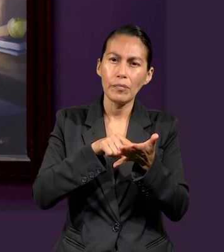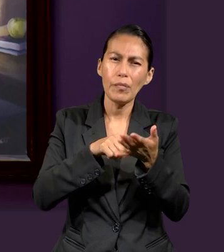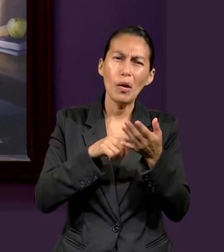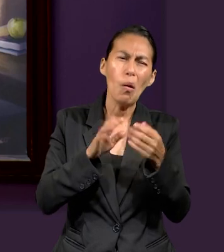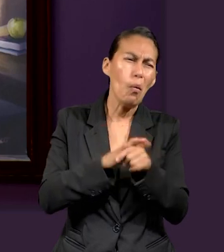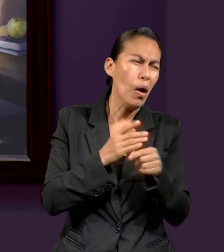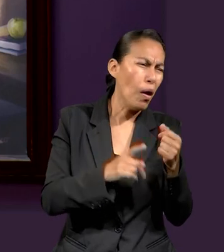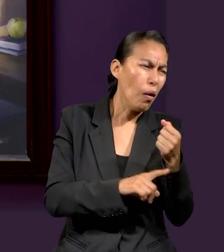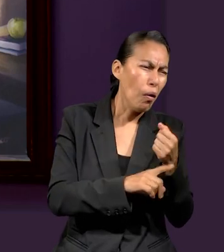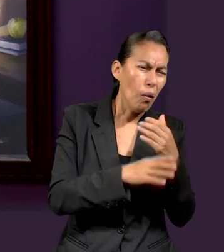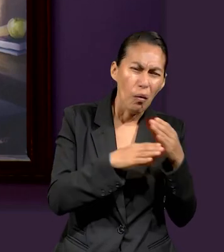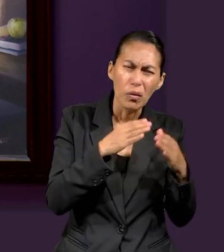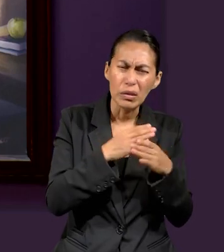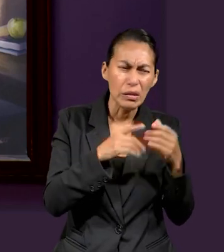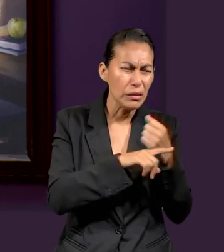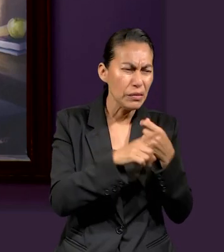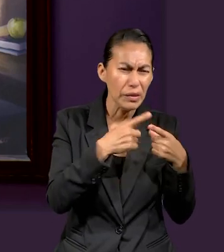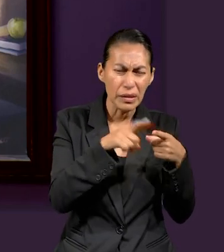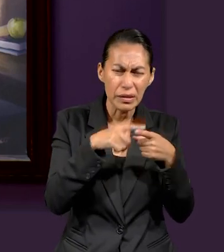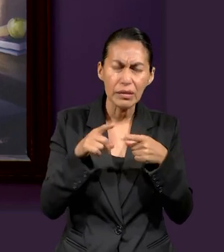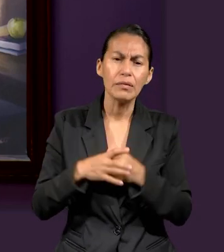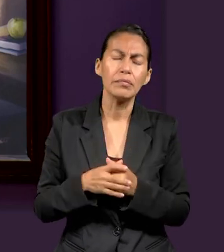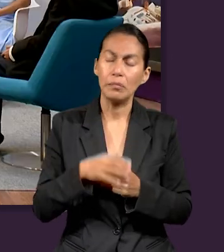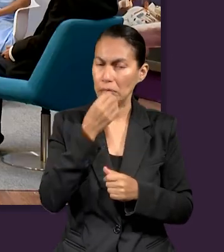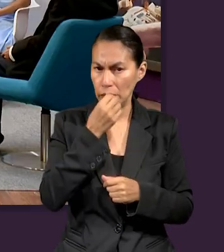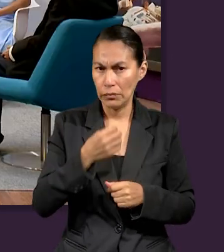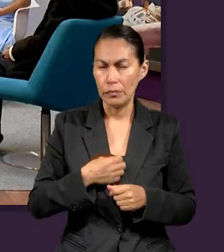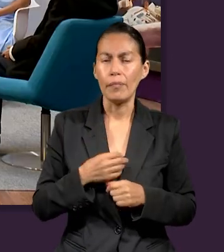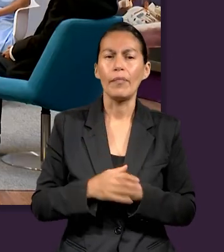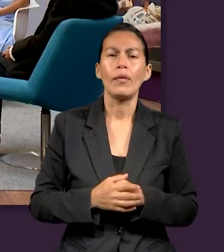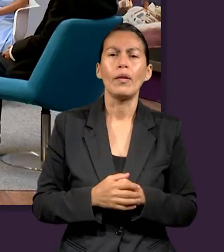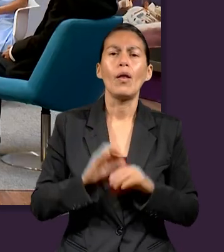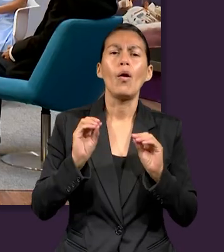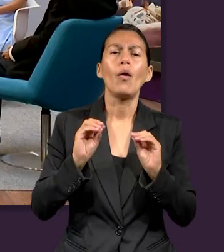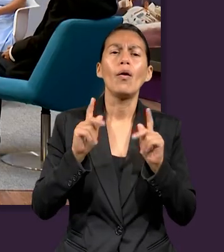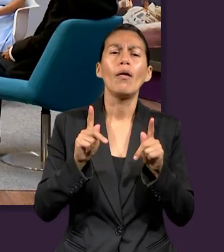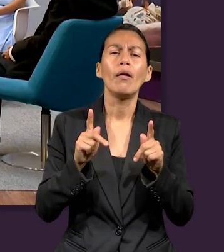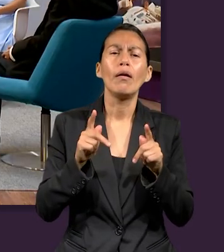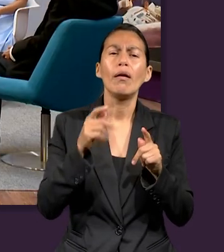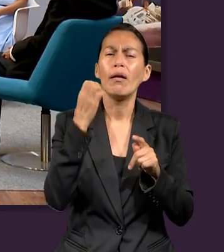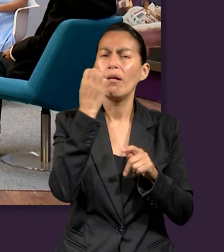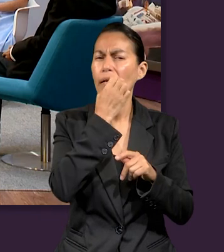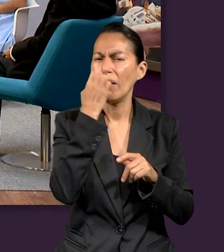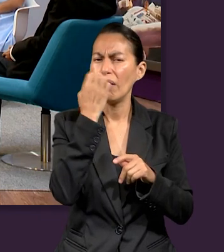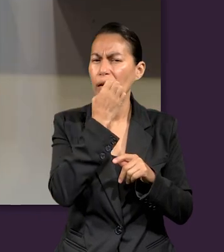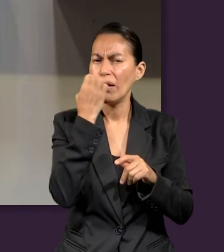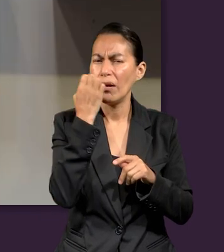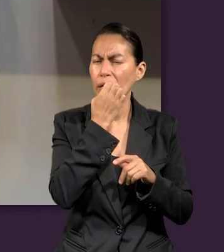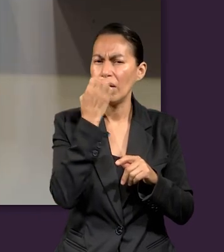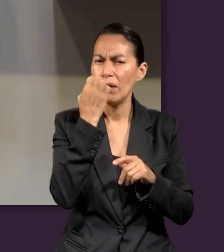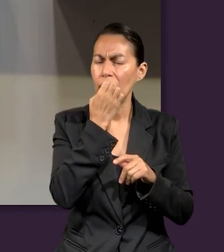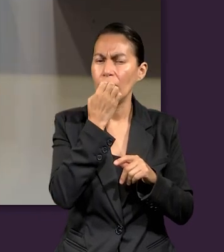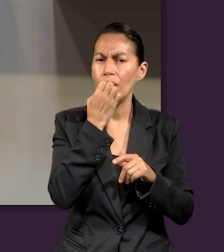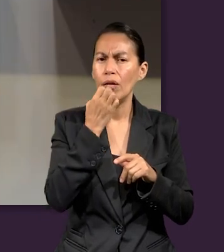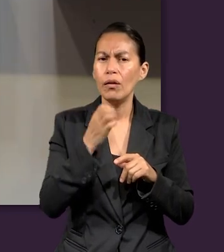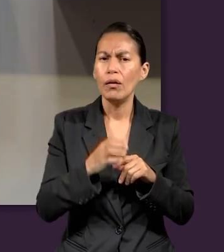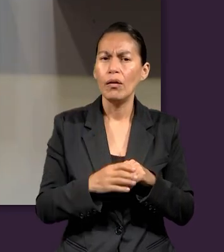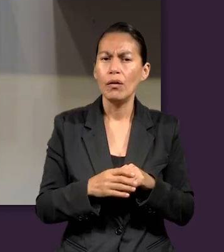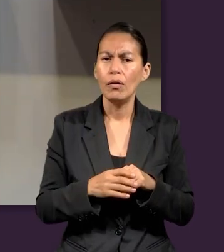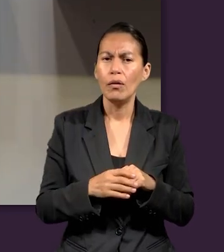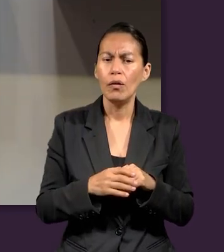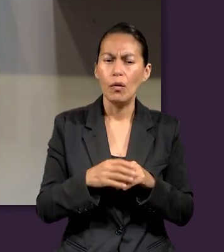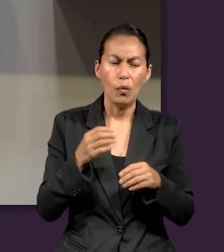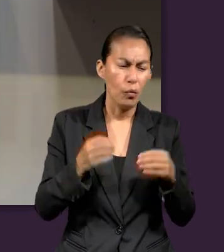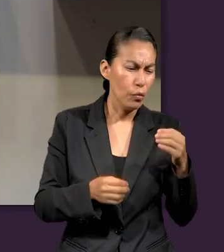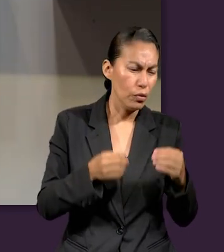cosas. Muy bien, ¿cuál es realmente el evangelio para poder tratar de hacer esta unión